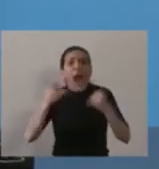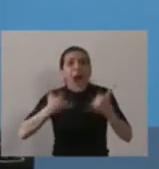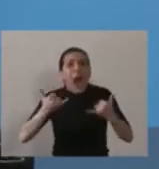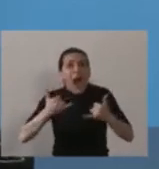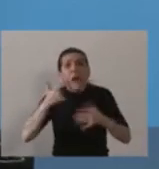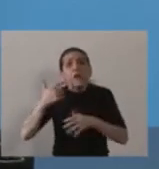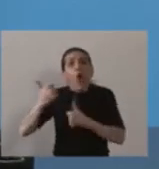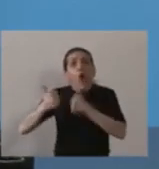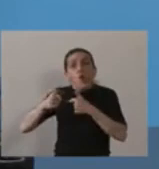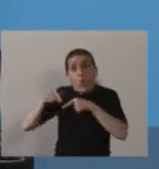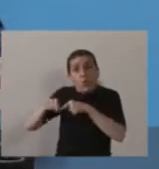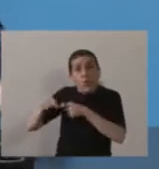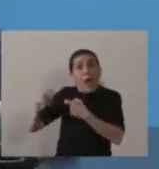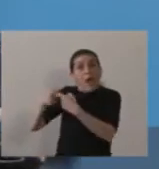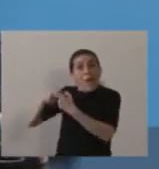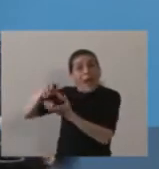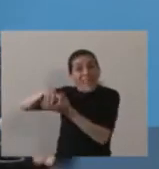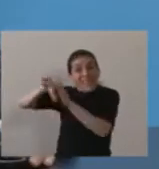a la quiebra.